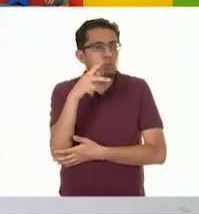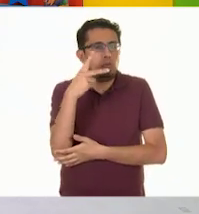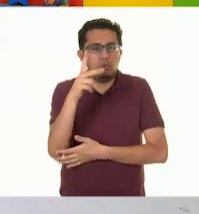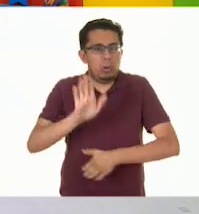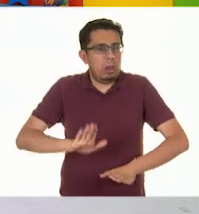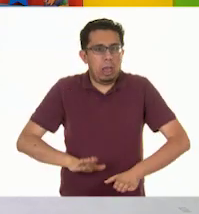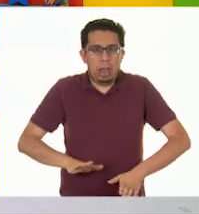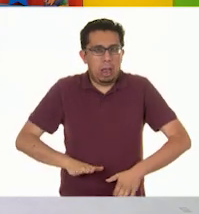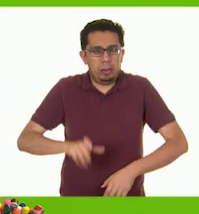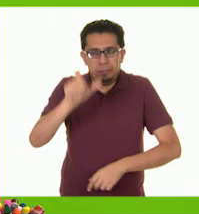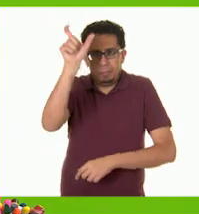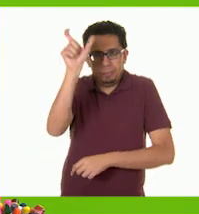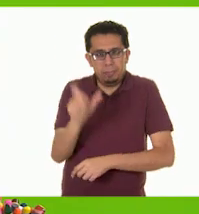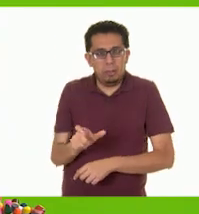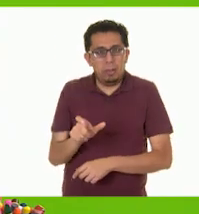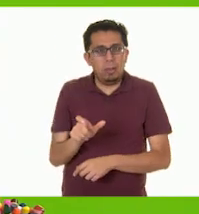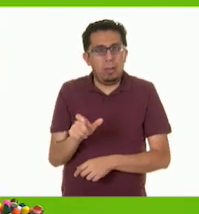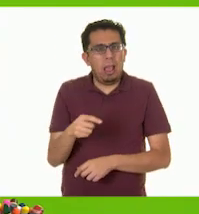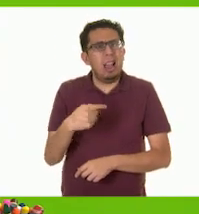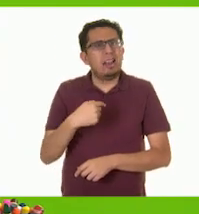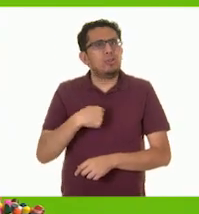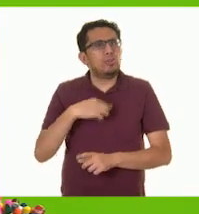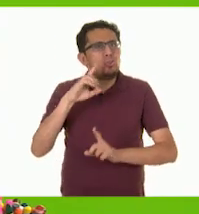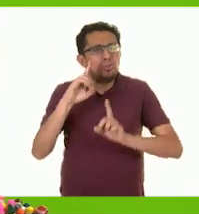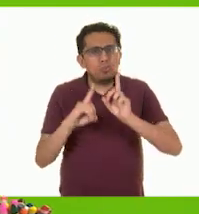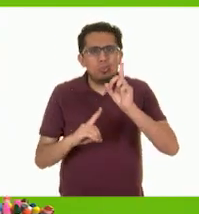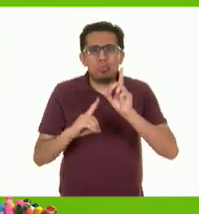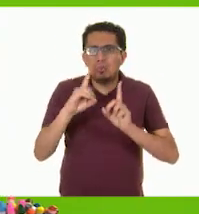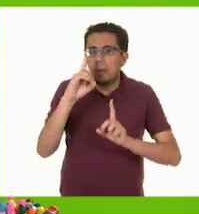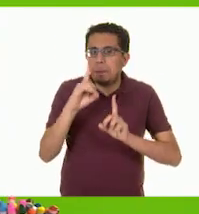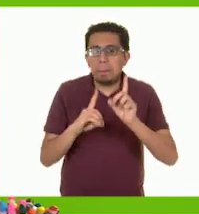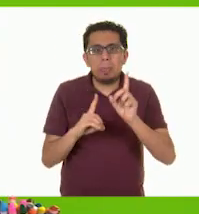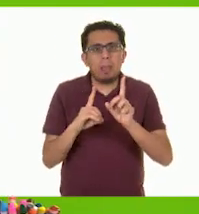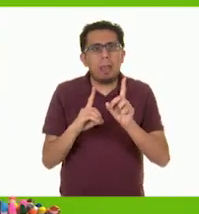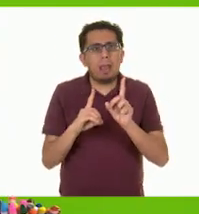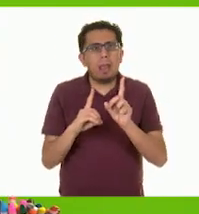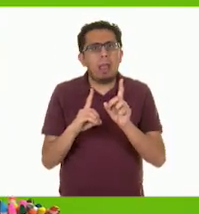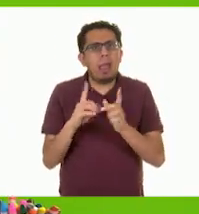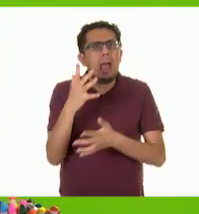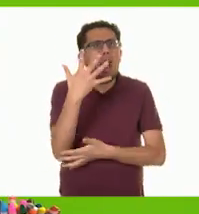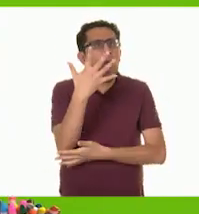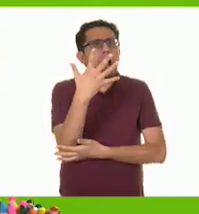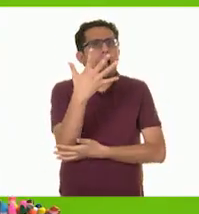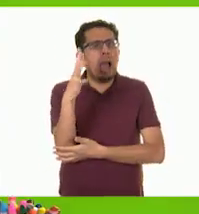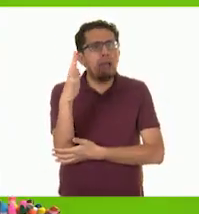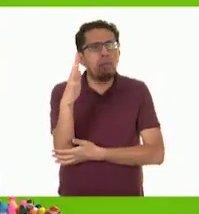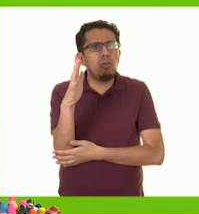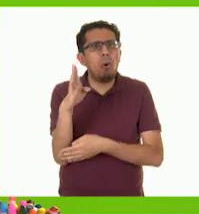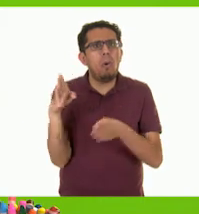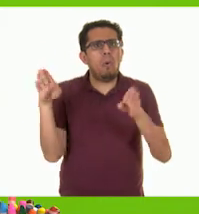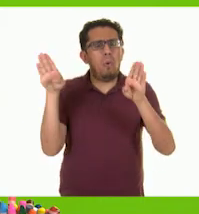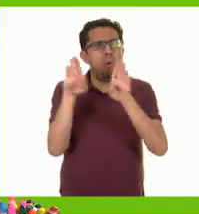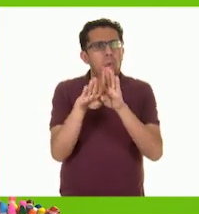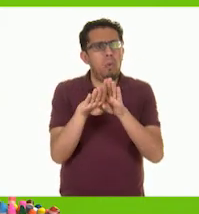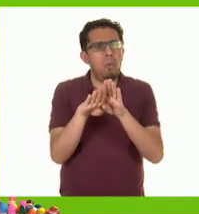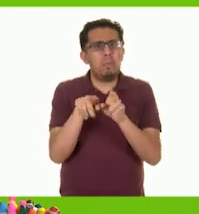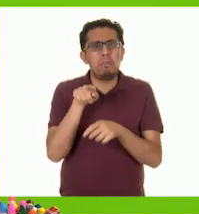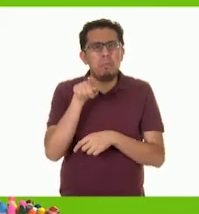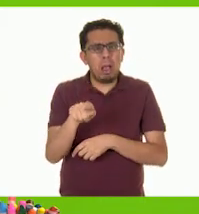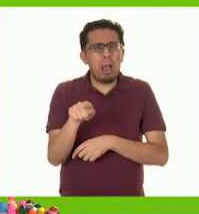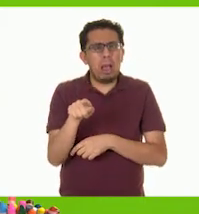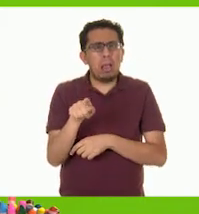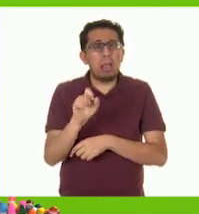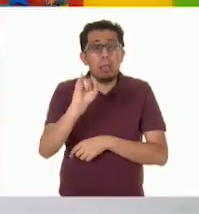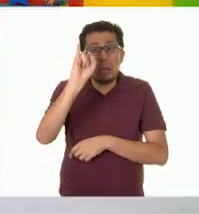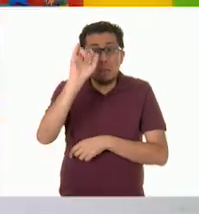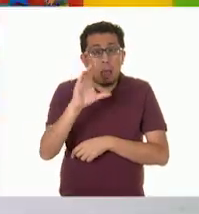Oye, Ana, me viene una duda. ¿Cómo es el árbol? Porque aquí en el libro la imagen es muy pequeña.